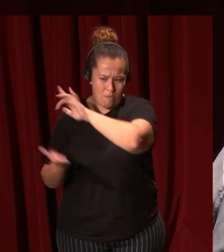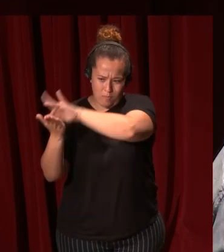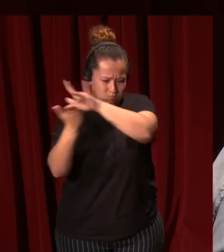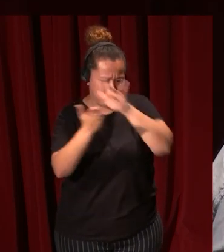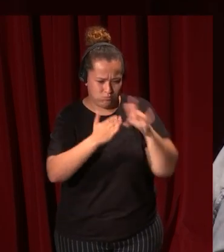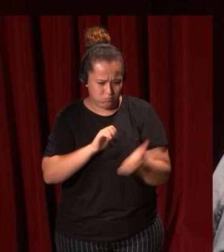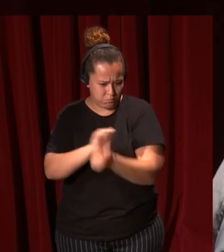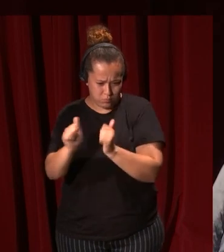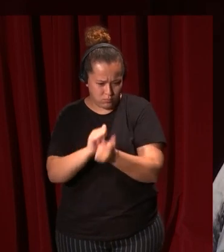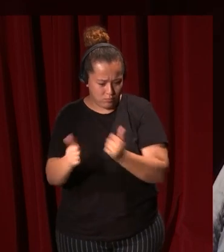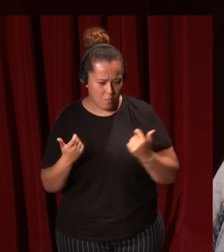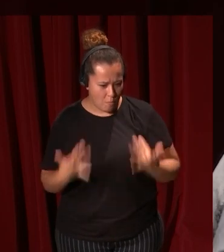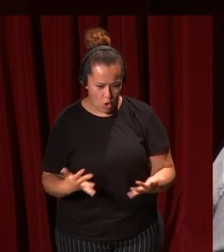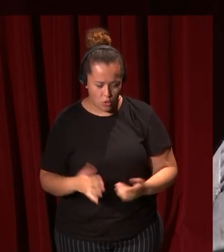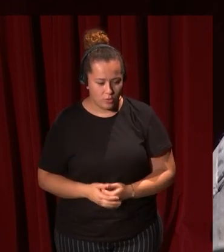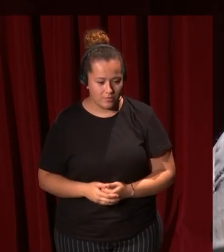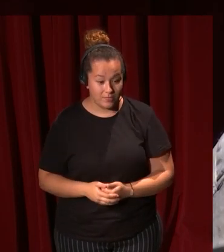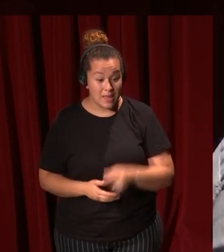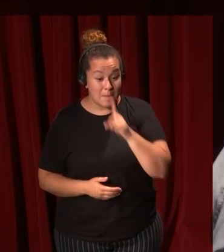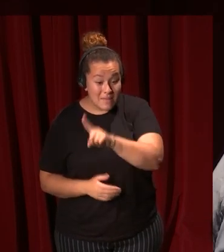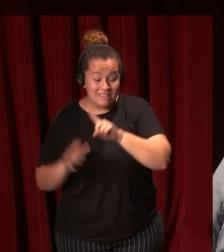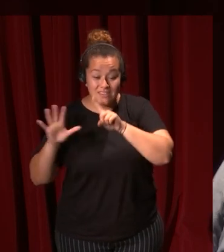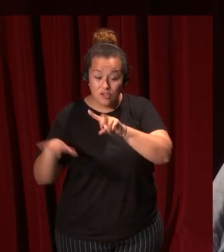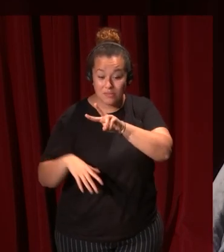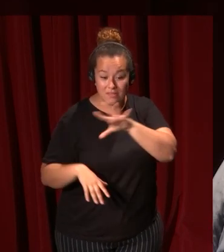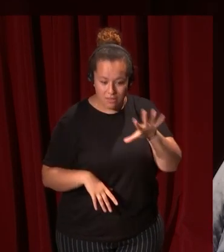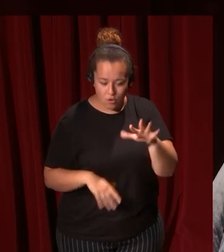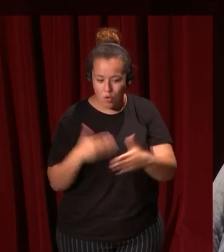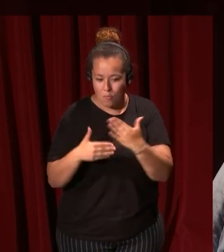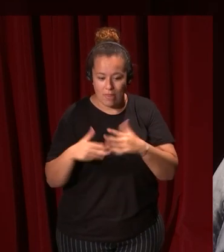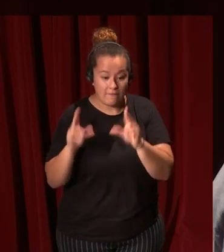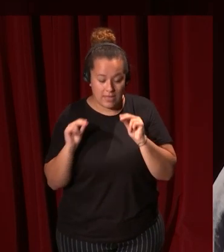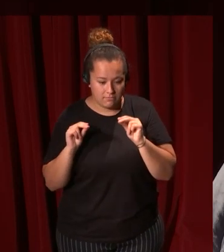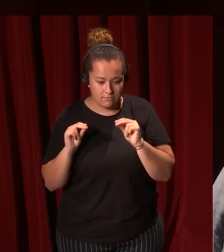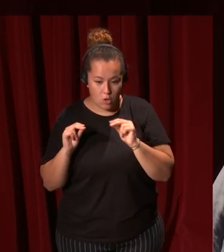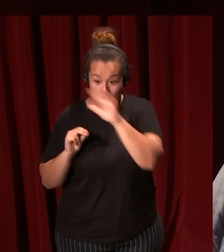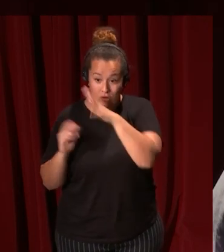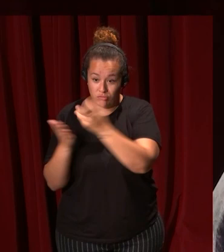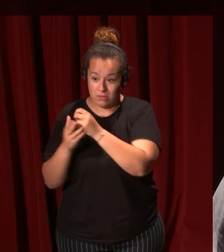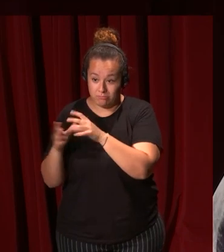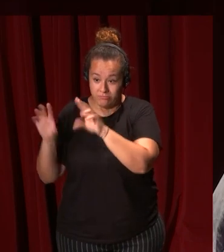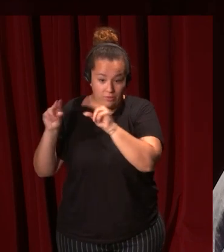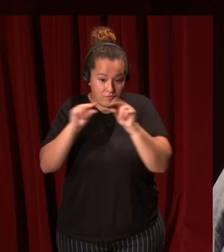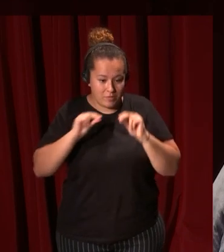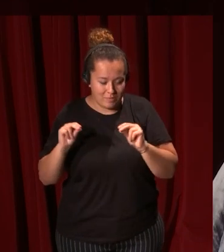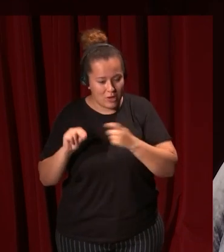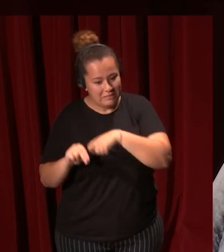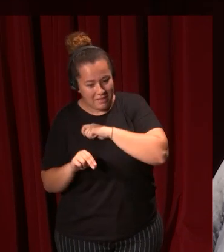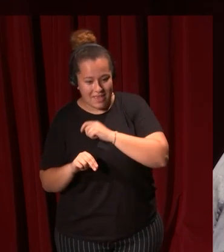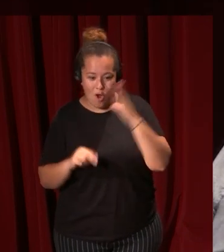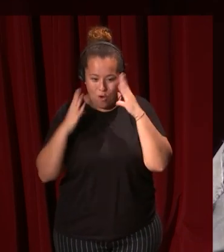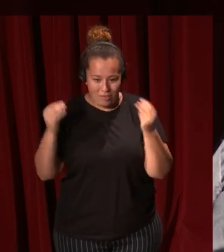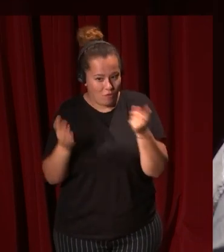claramente y sin embargo en torno a 1625 deja de estar de moda en todos los lugares menos en España y en Holanda una vez más curiosamente